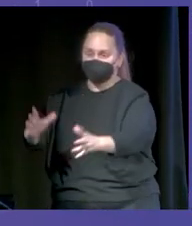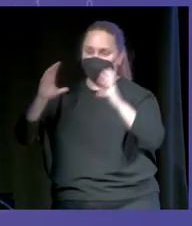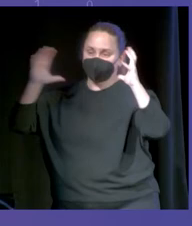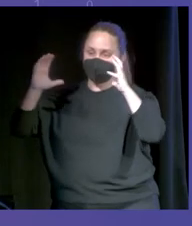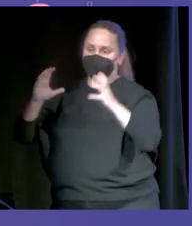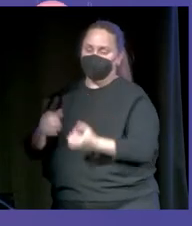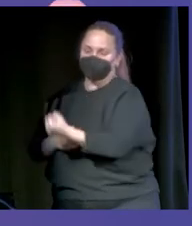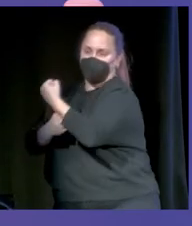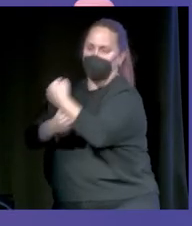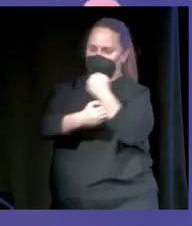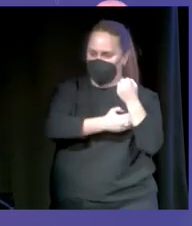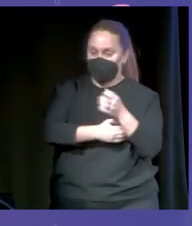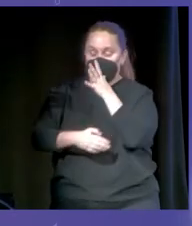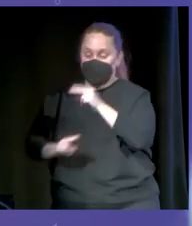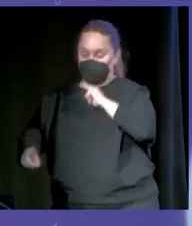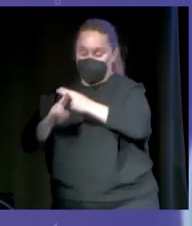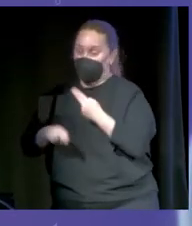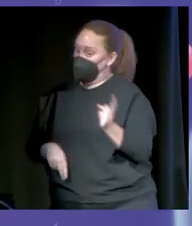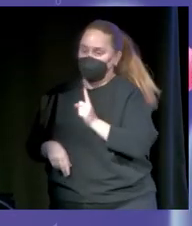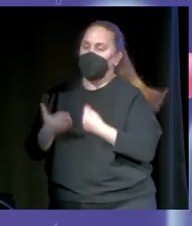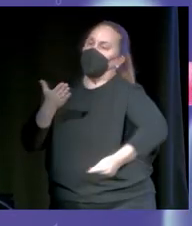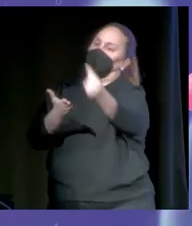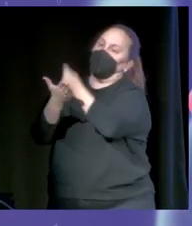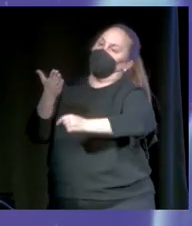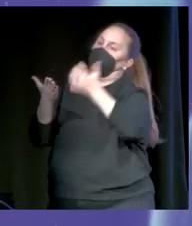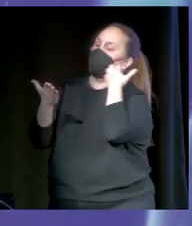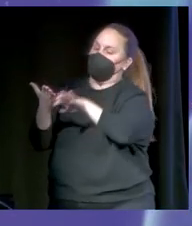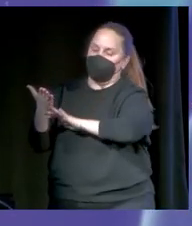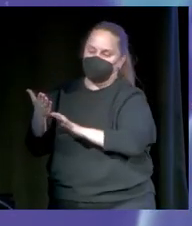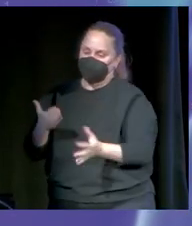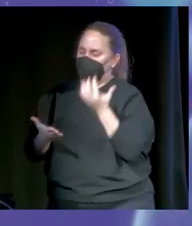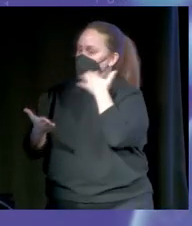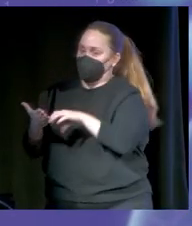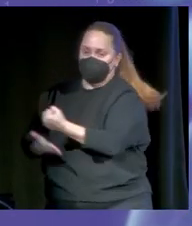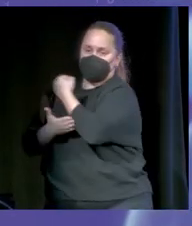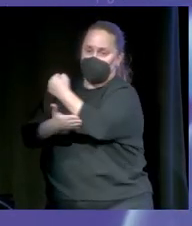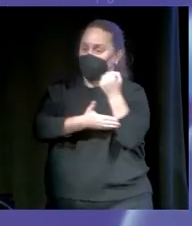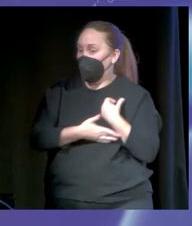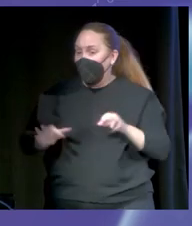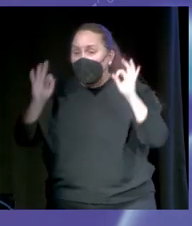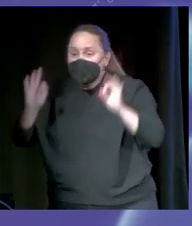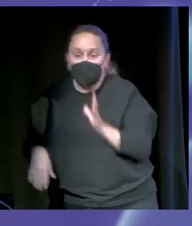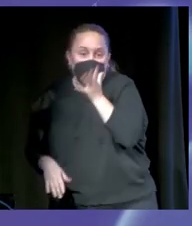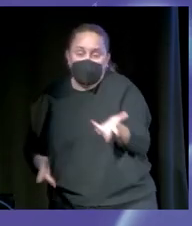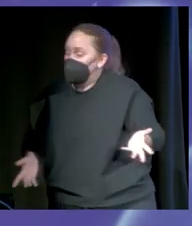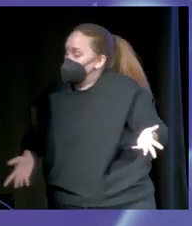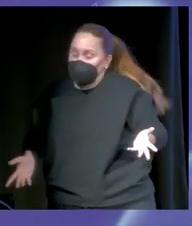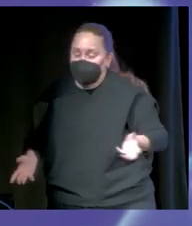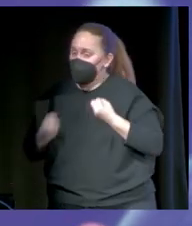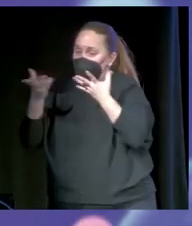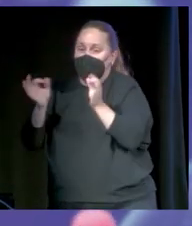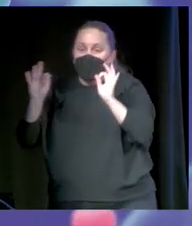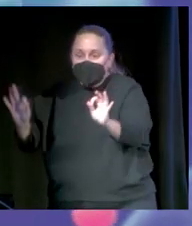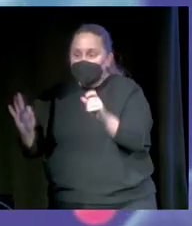cuaderno, porque en vez de poner mi nombre, me puse a dibujar cosas raras. ¿Por qué? Porque soy así. Esto lo conté y no pasa absolutamente nada.